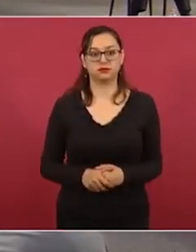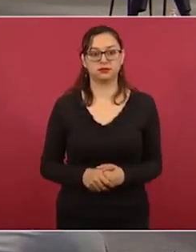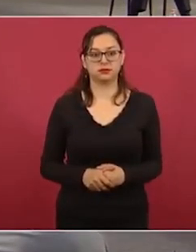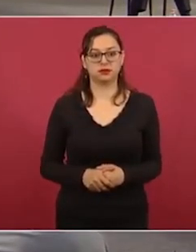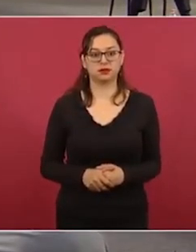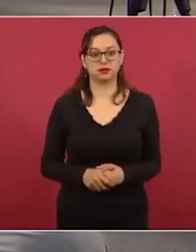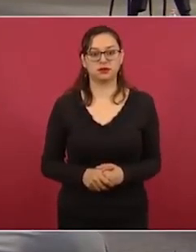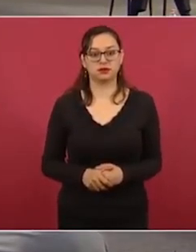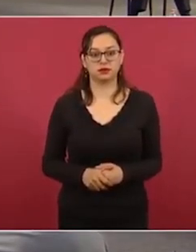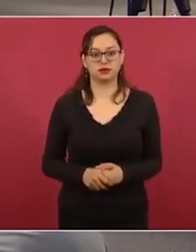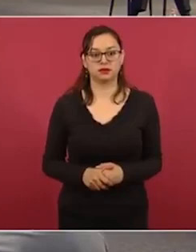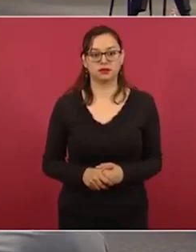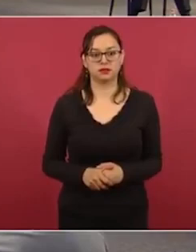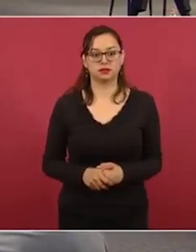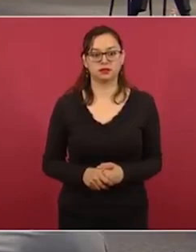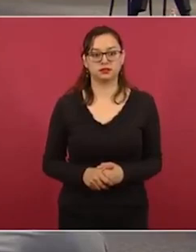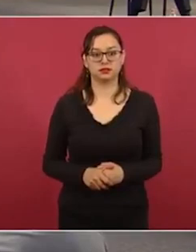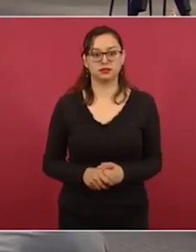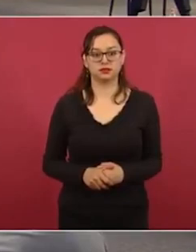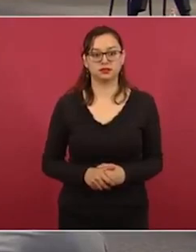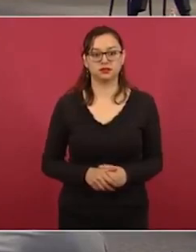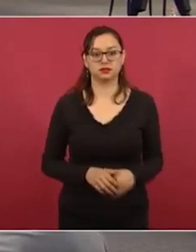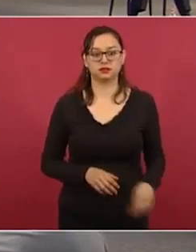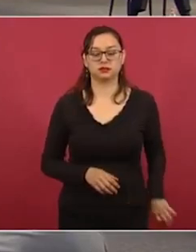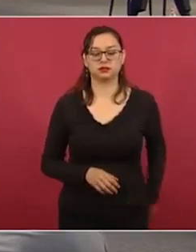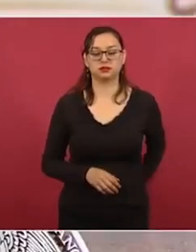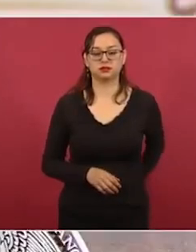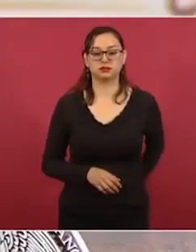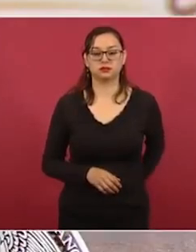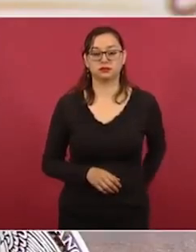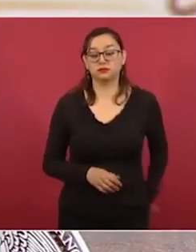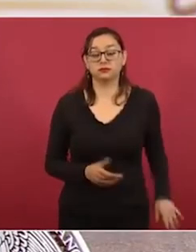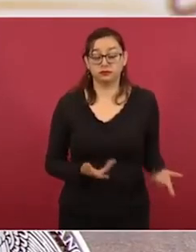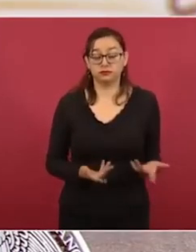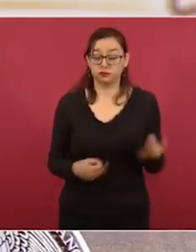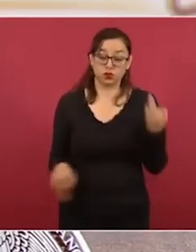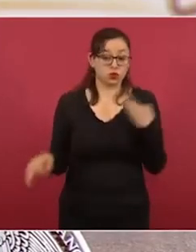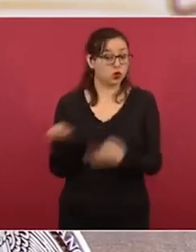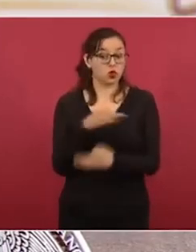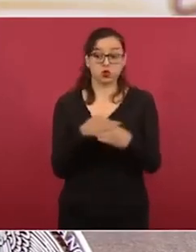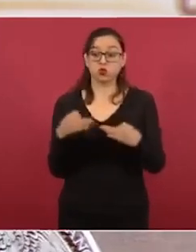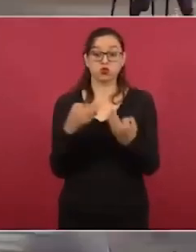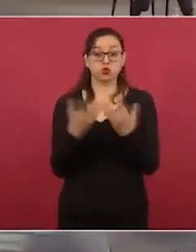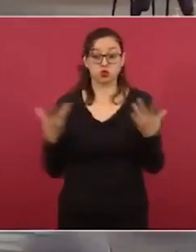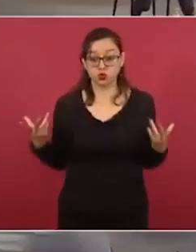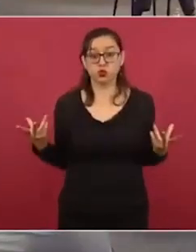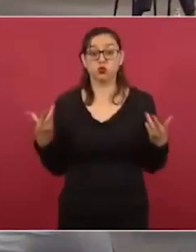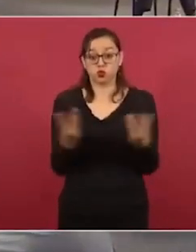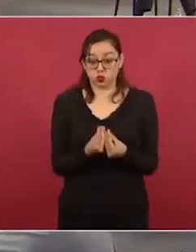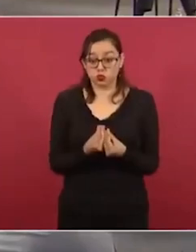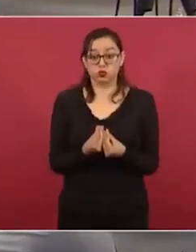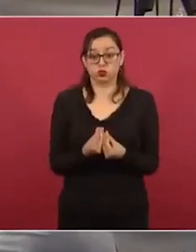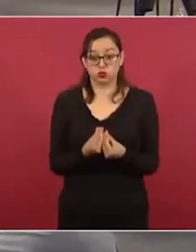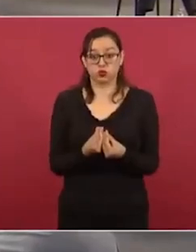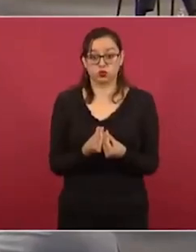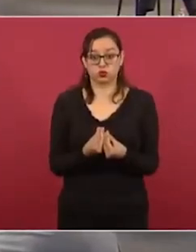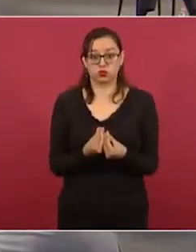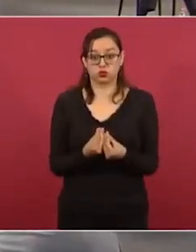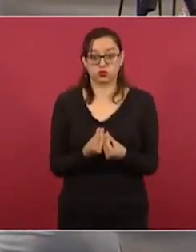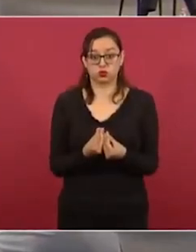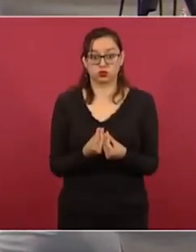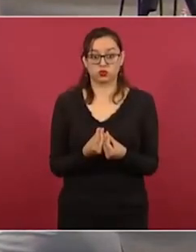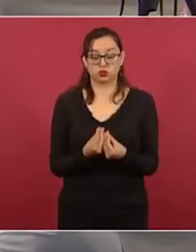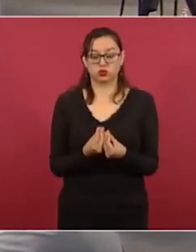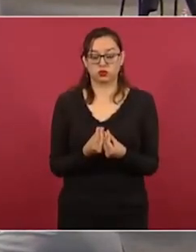Todos juntos, porque entonces ¿se le